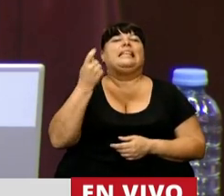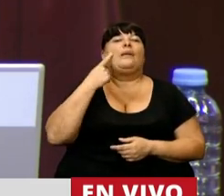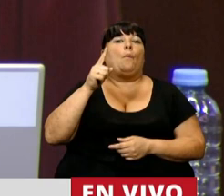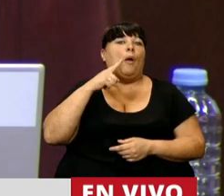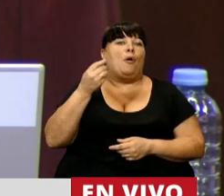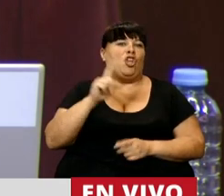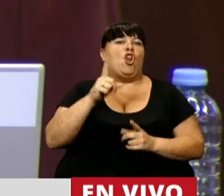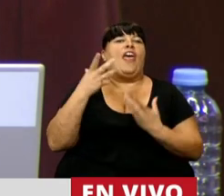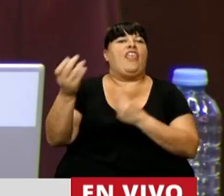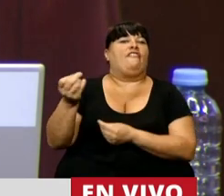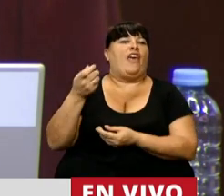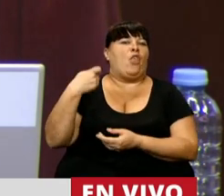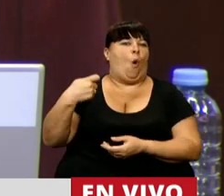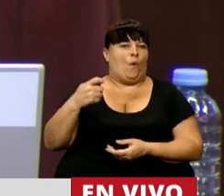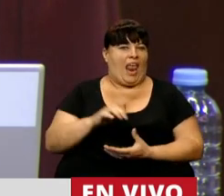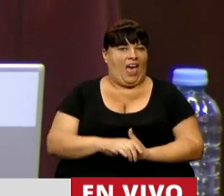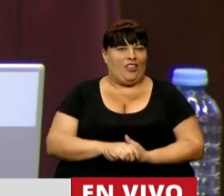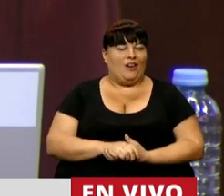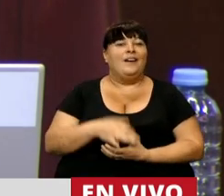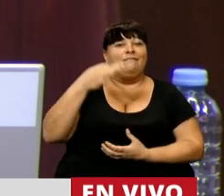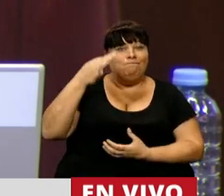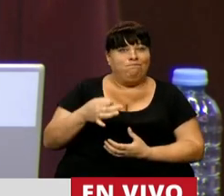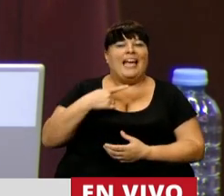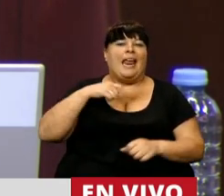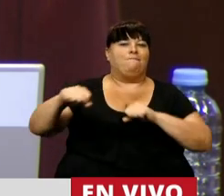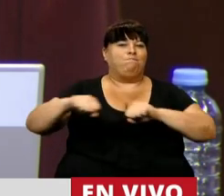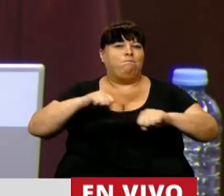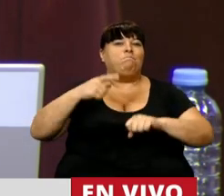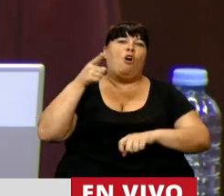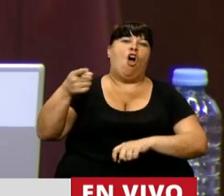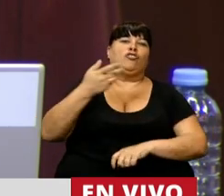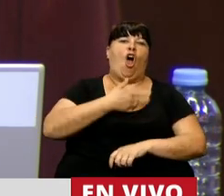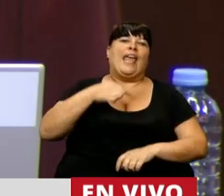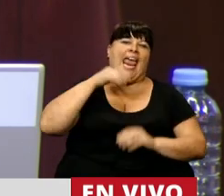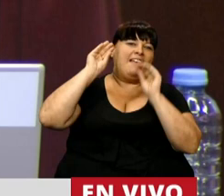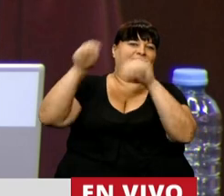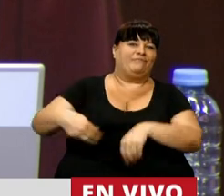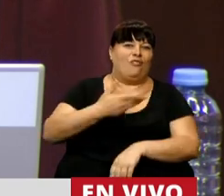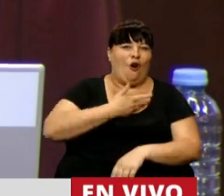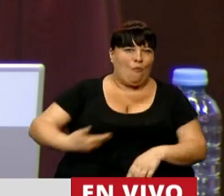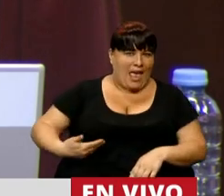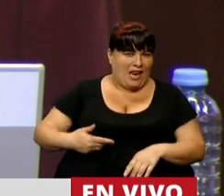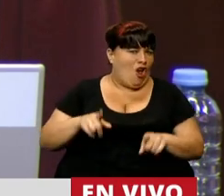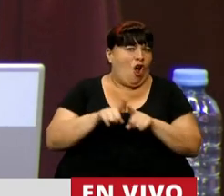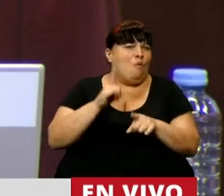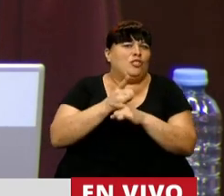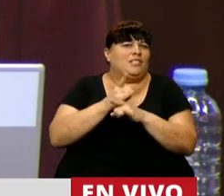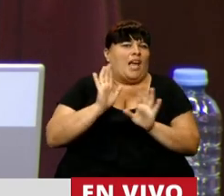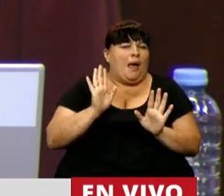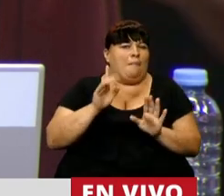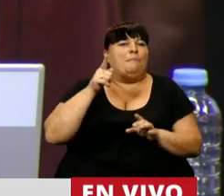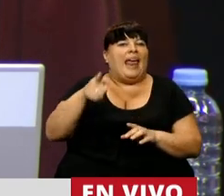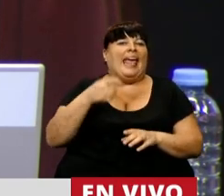claramente no era defender a los jubilados, era desestabilizar un gobierno, voltear un gobierno, como suelen hacer